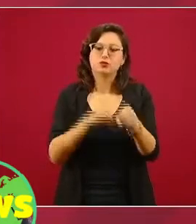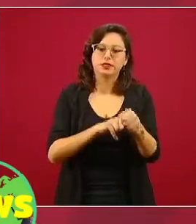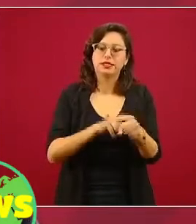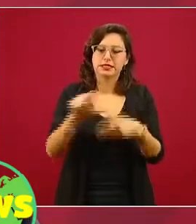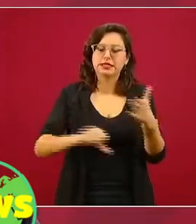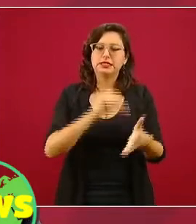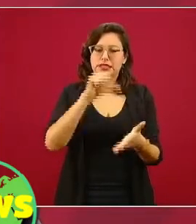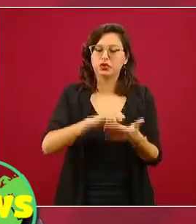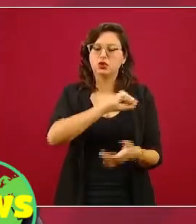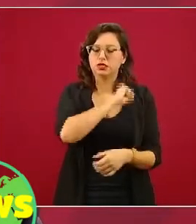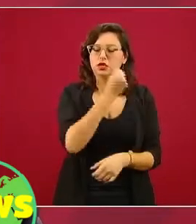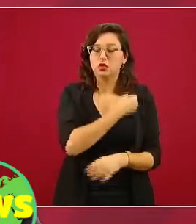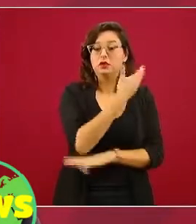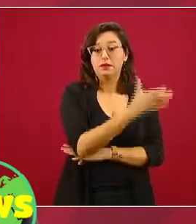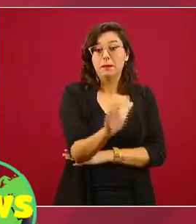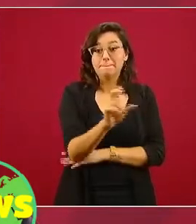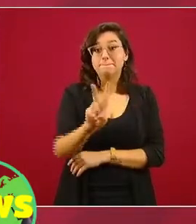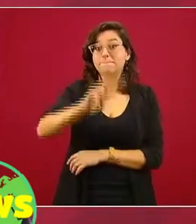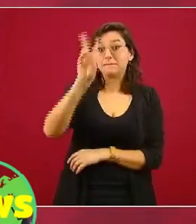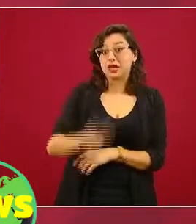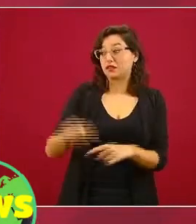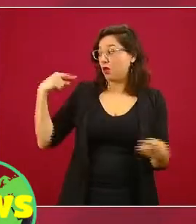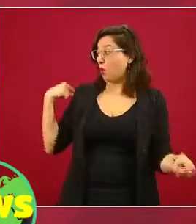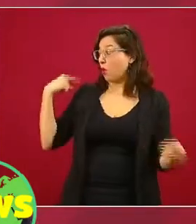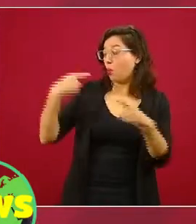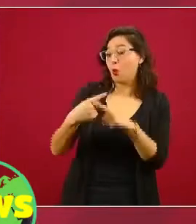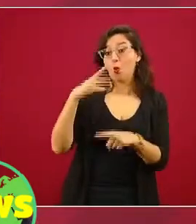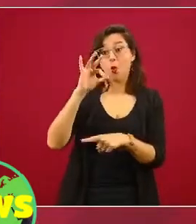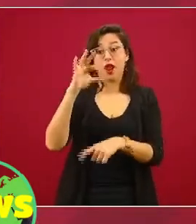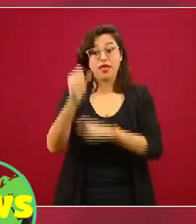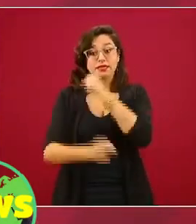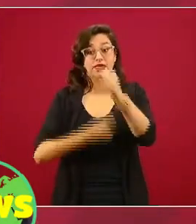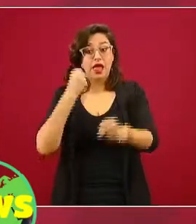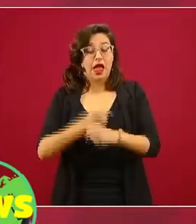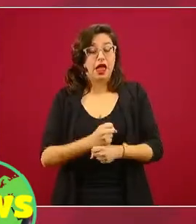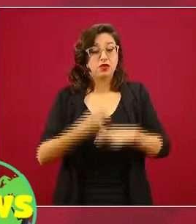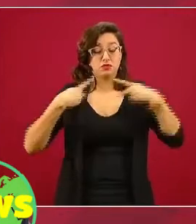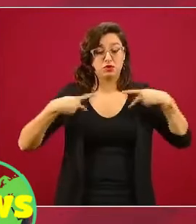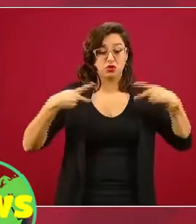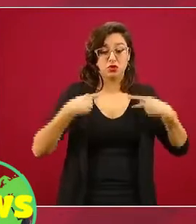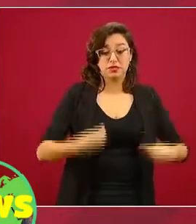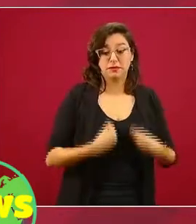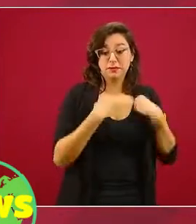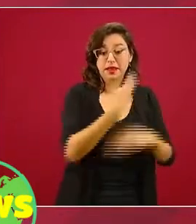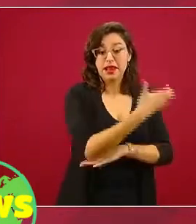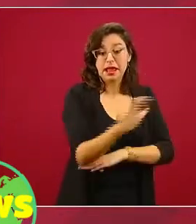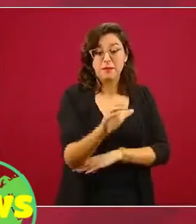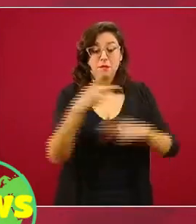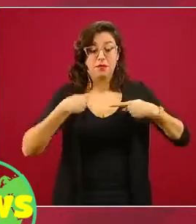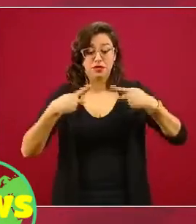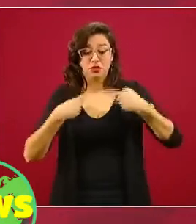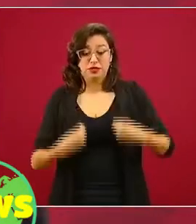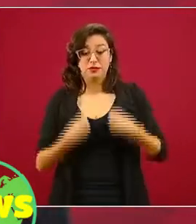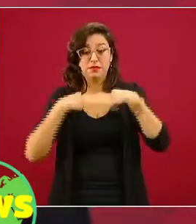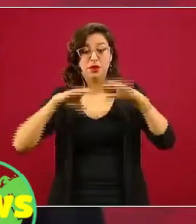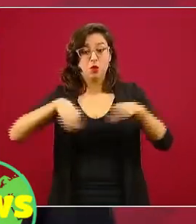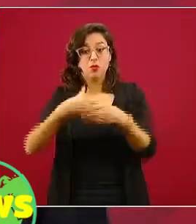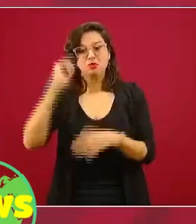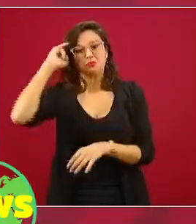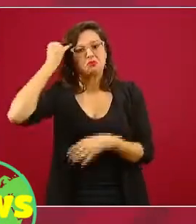Entonces, efectivamente es cierto que por 40 años se ha desatendido a las poblaciones rurales e indígenas. Conscientes de eso,